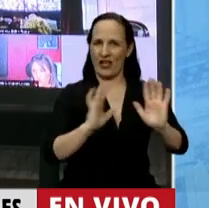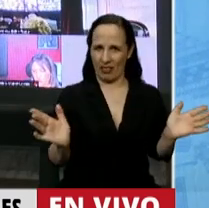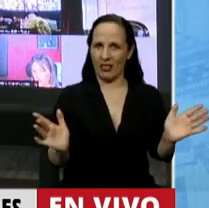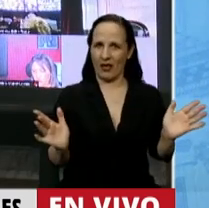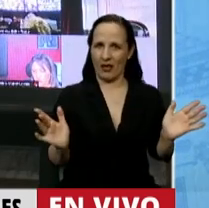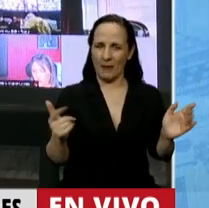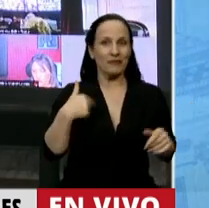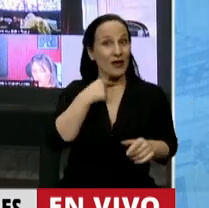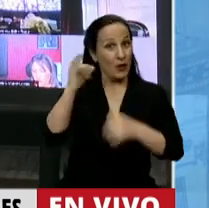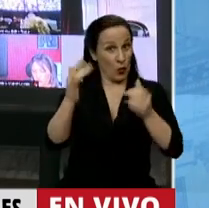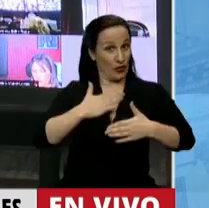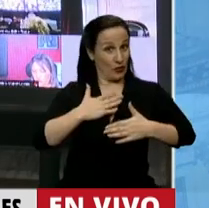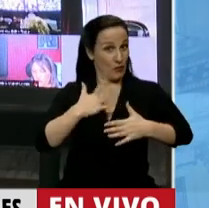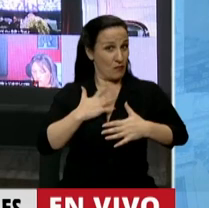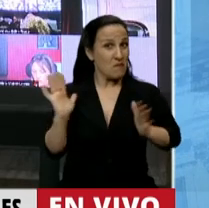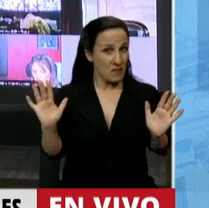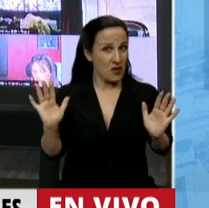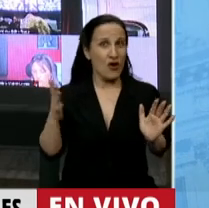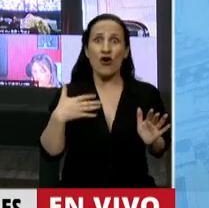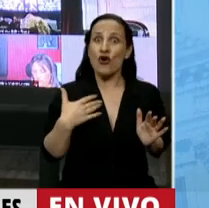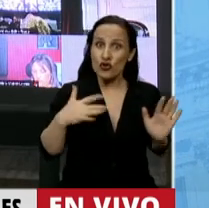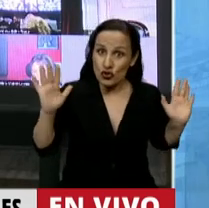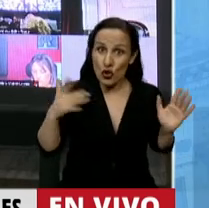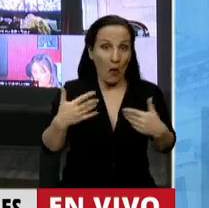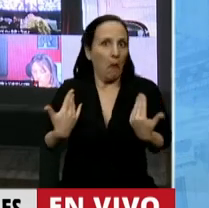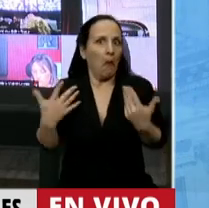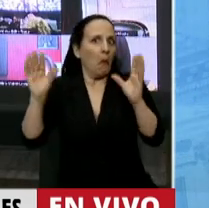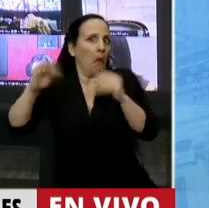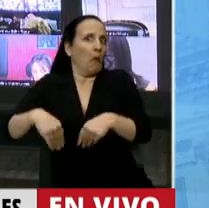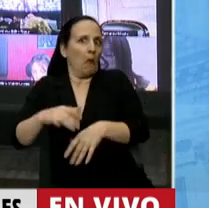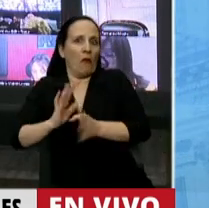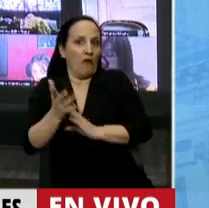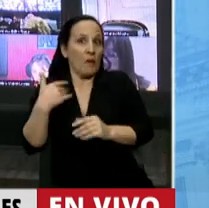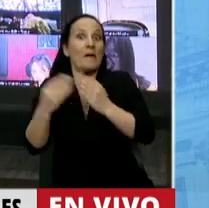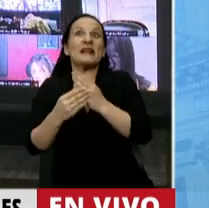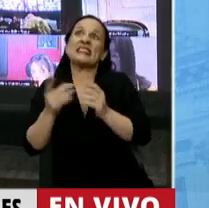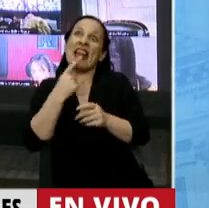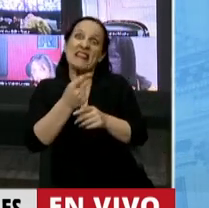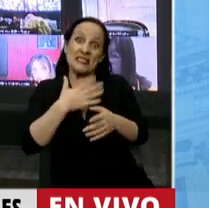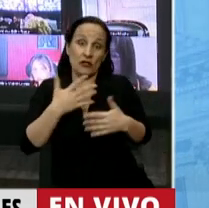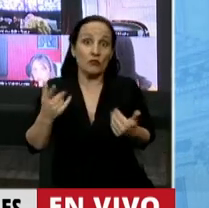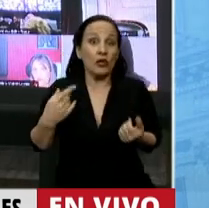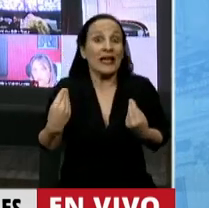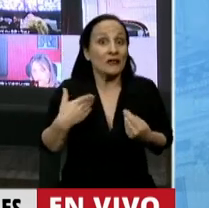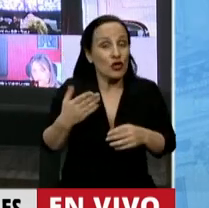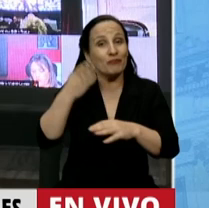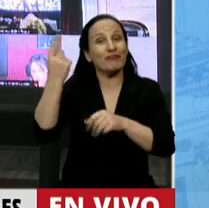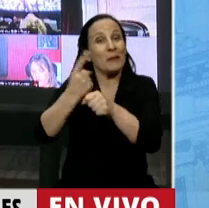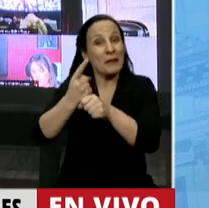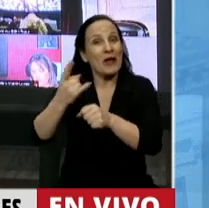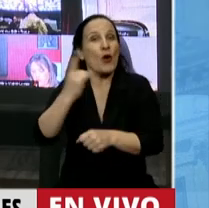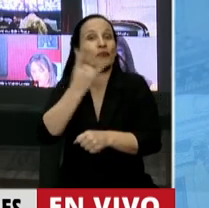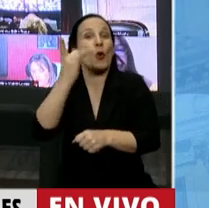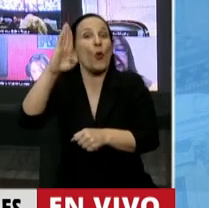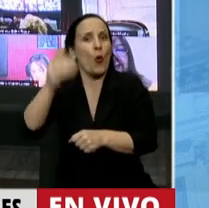Y les voy a contar mi caso. Yo sería una de las fracasadas, teóricamente, de la Ministra Soledad Acuña, ¿por qué? Porque ingresé a la Universidad de